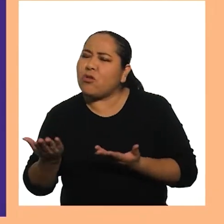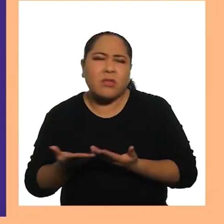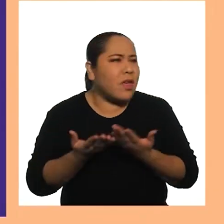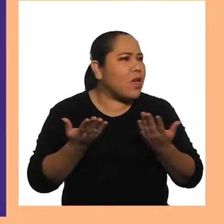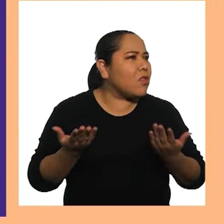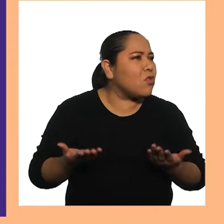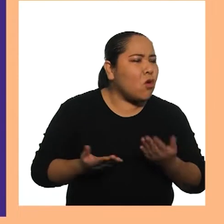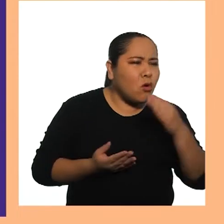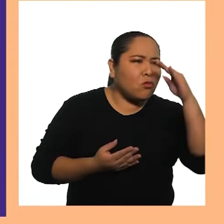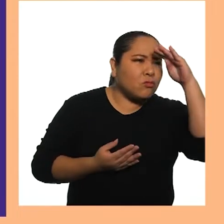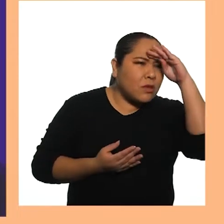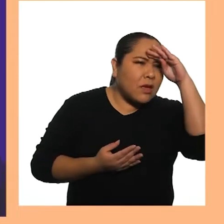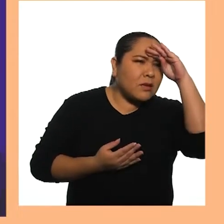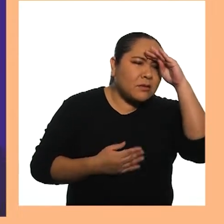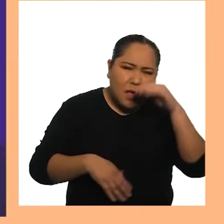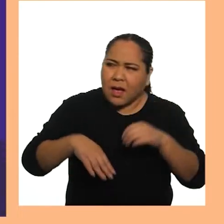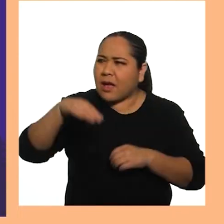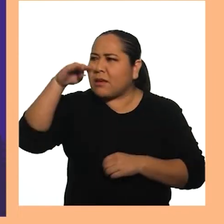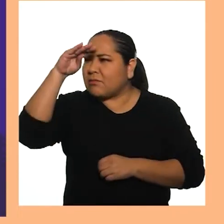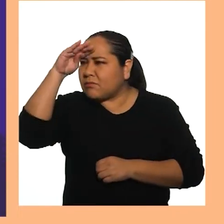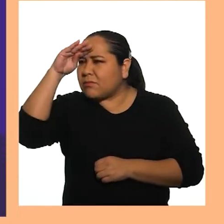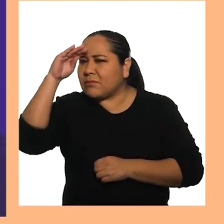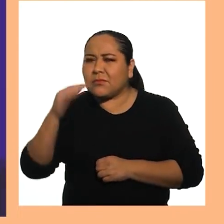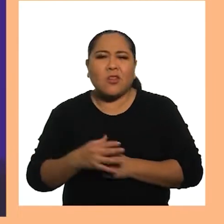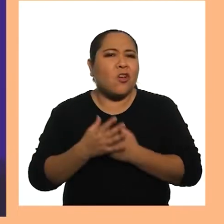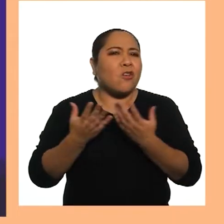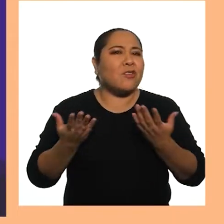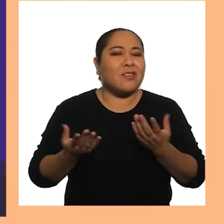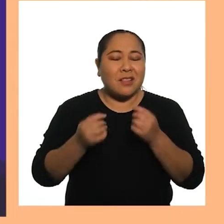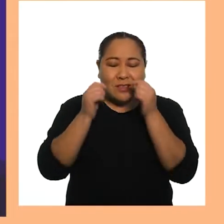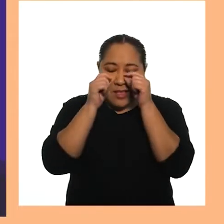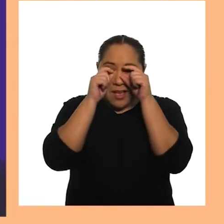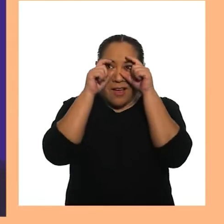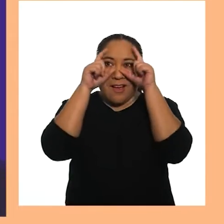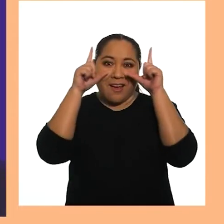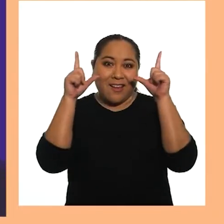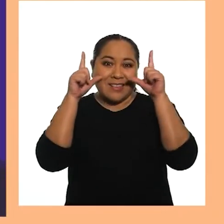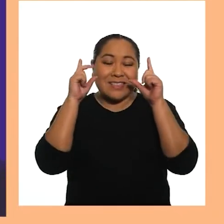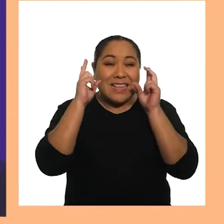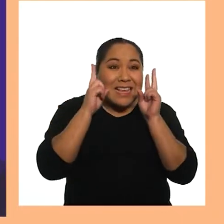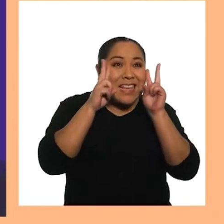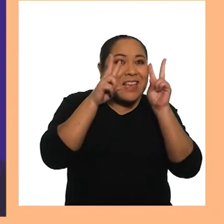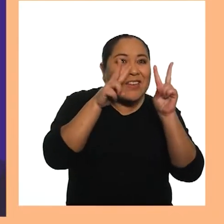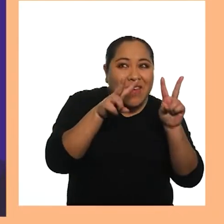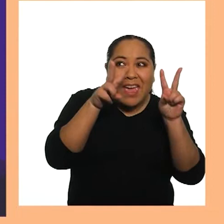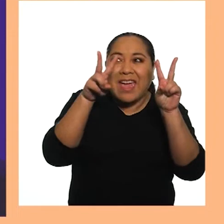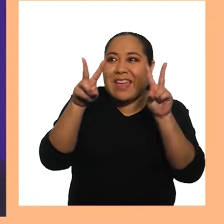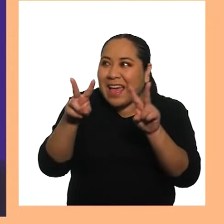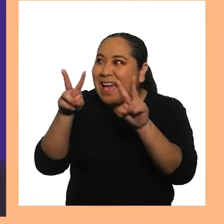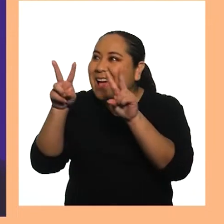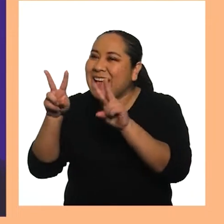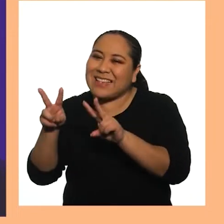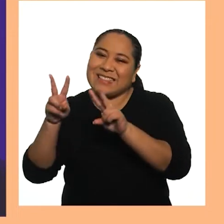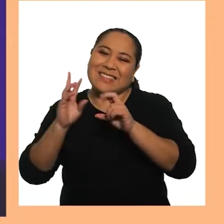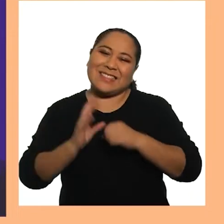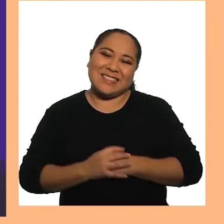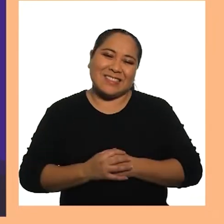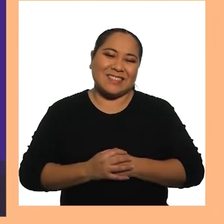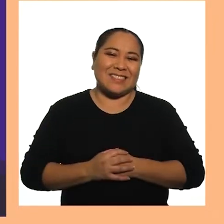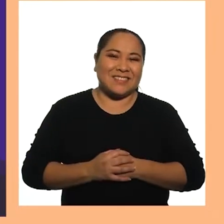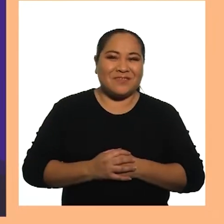¿Dónde, dónde, dónde, dónde, dónde, dónde, dónde Abre bien tus ojos y